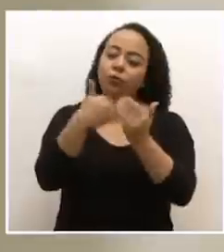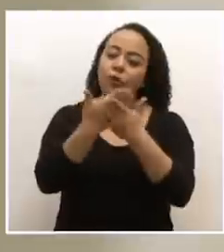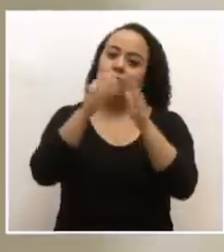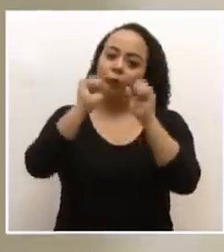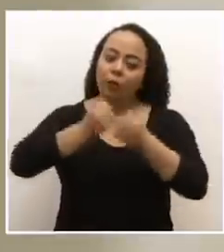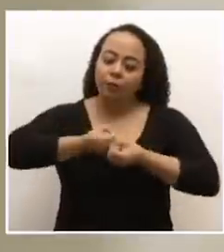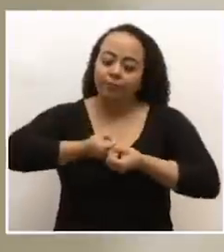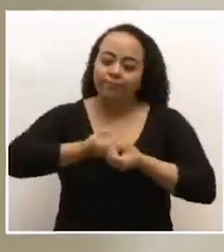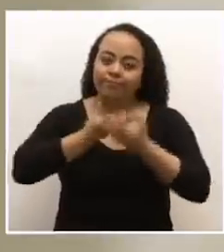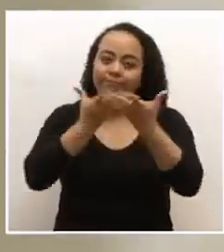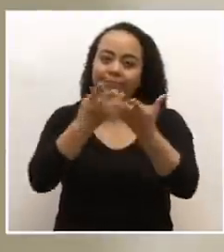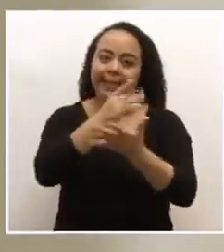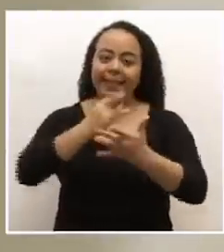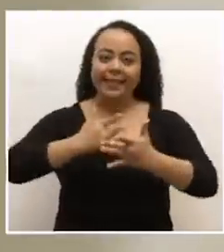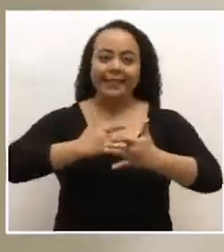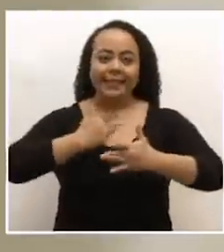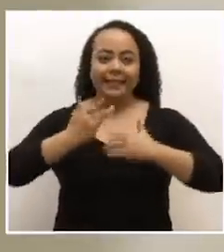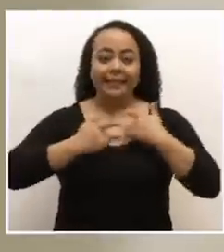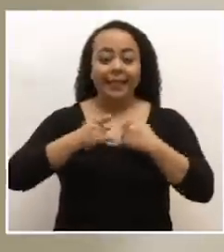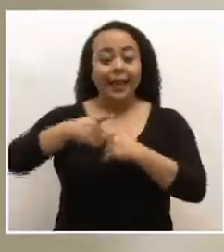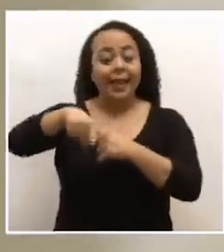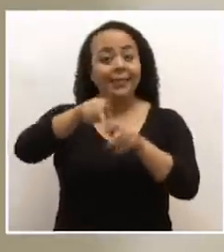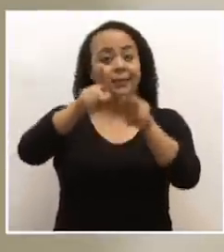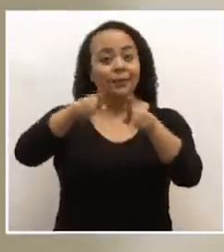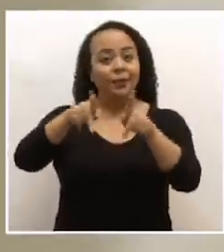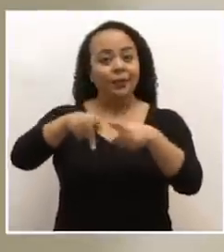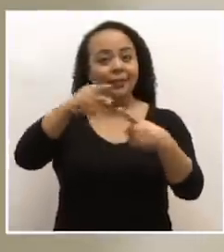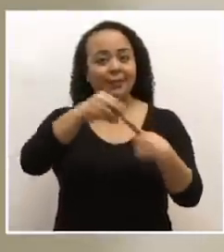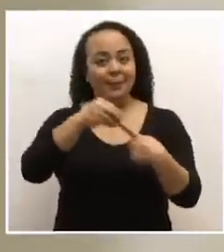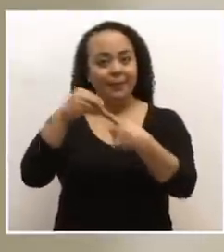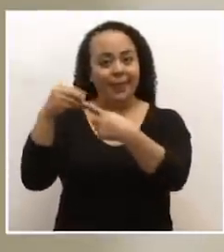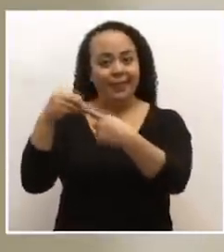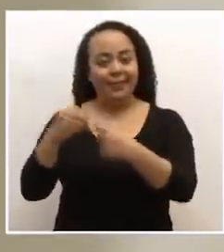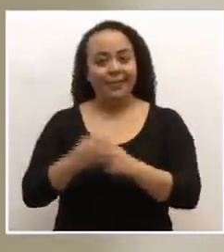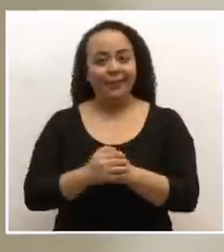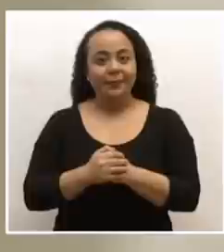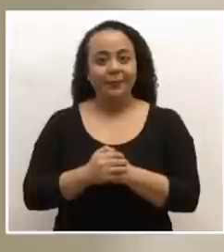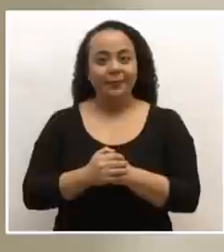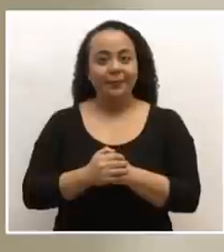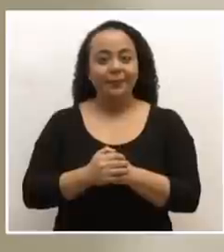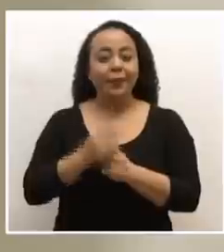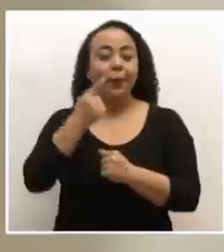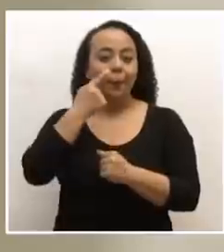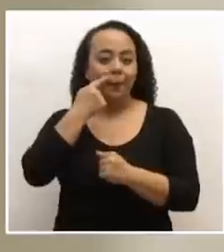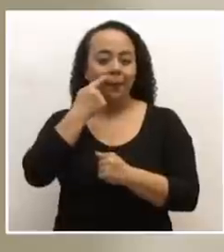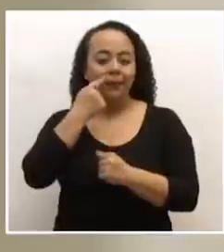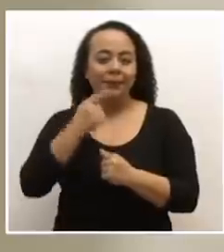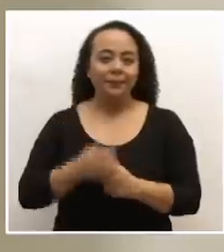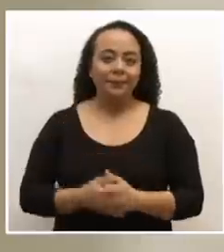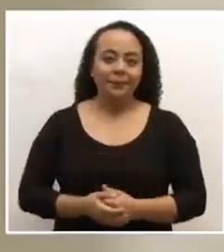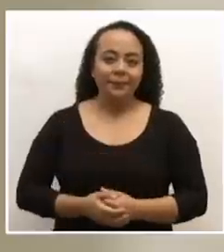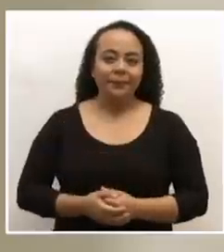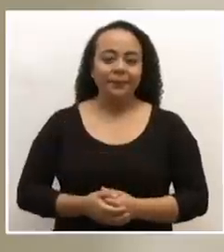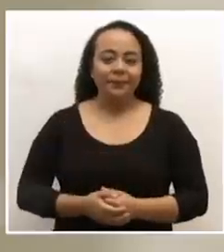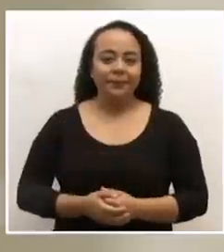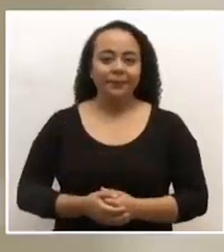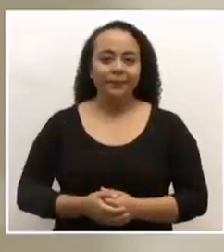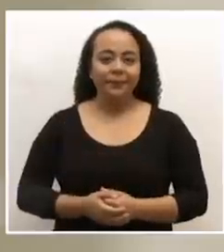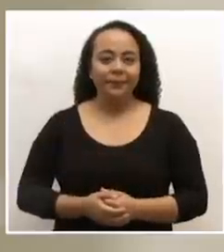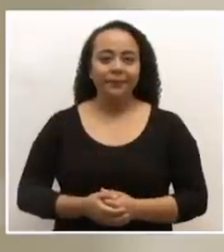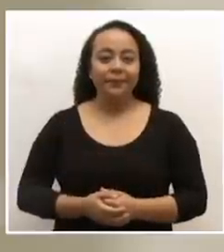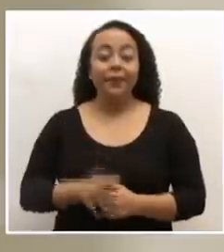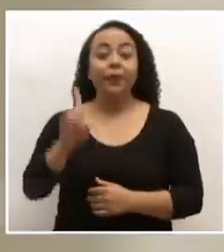expresar y sentir a esas personas tan especiales que son los padres. Al ser